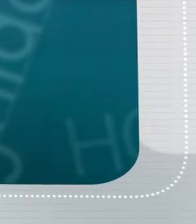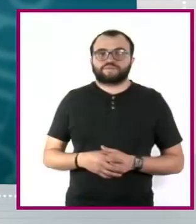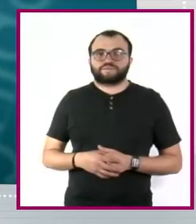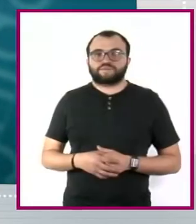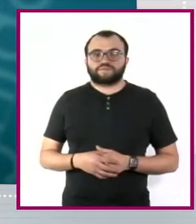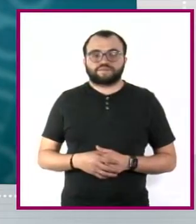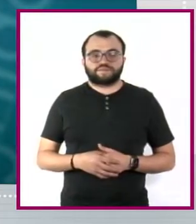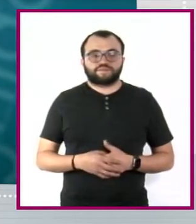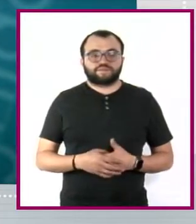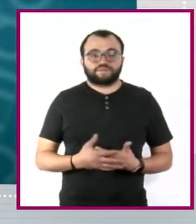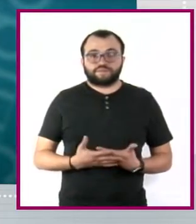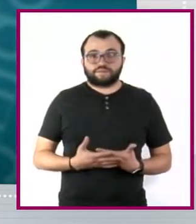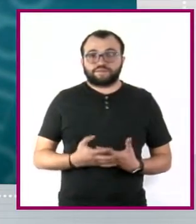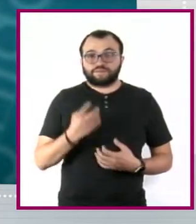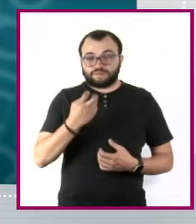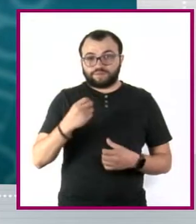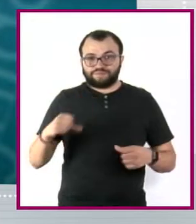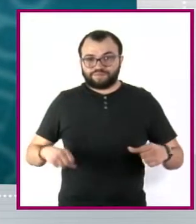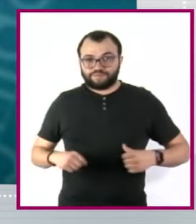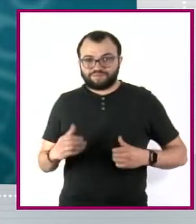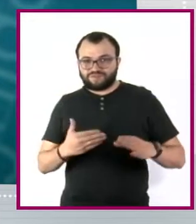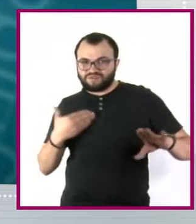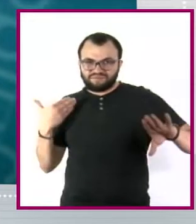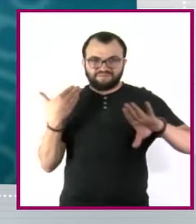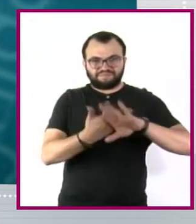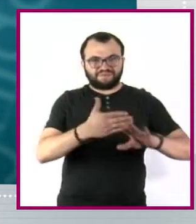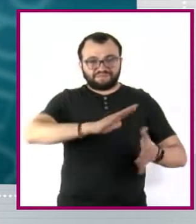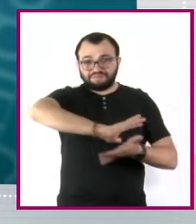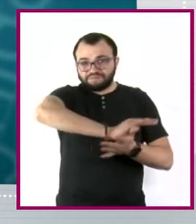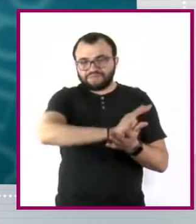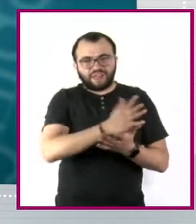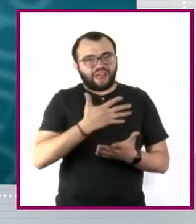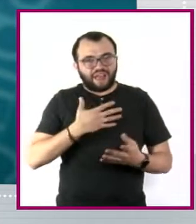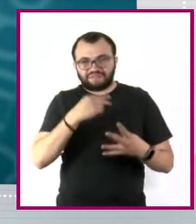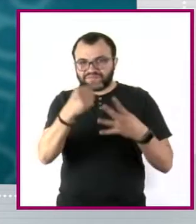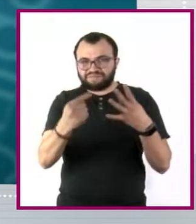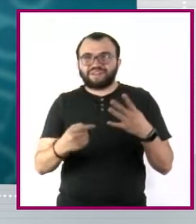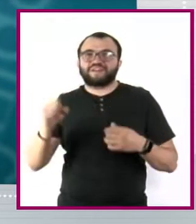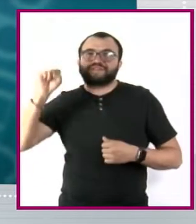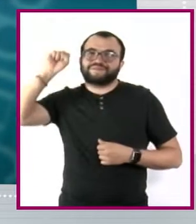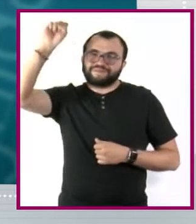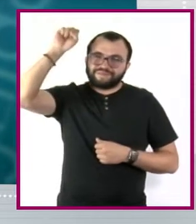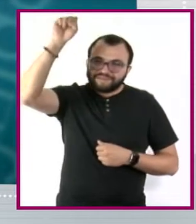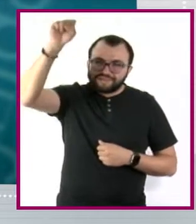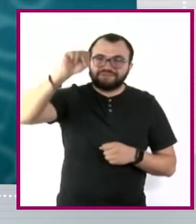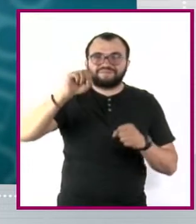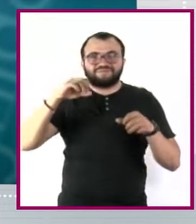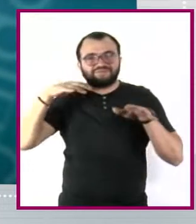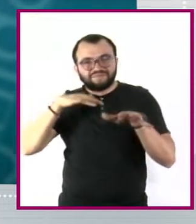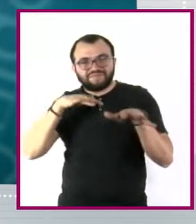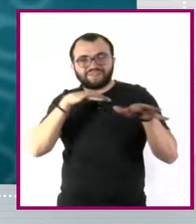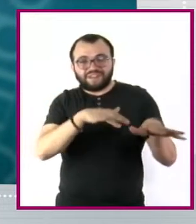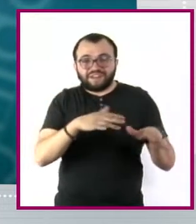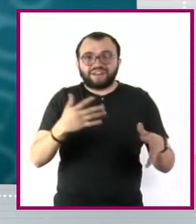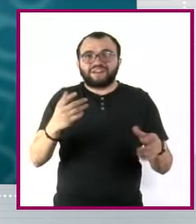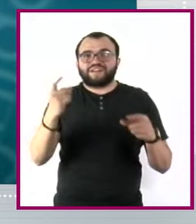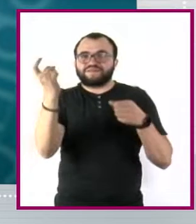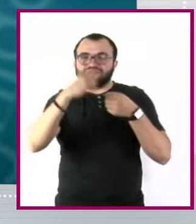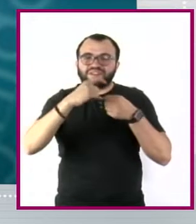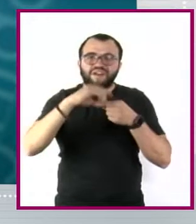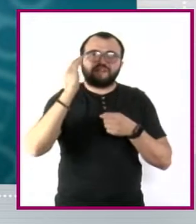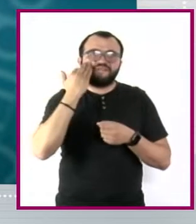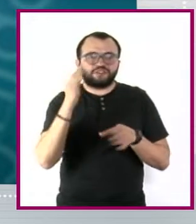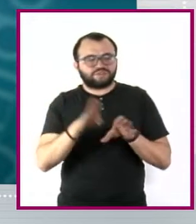Las acciones en contra de la discriminación han sido diversas. Marchas, movimientos en redes sociales, personas famosas que muestran